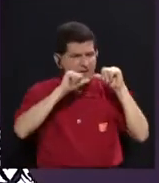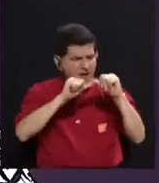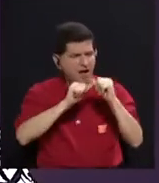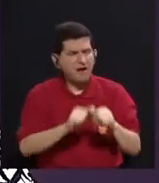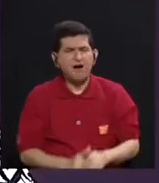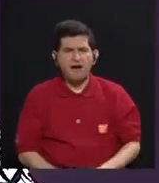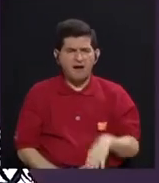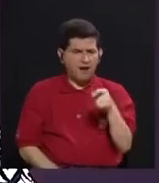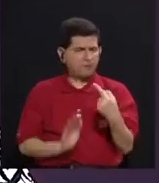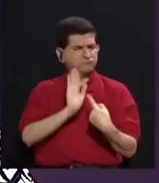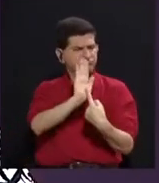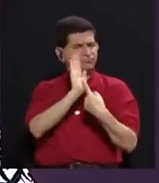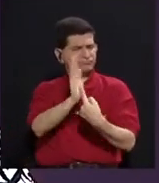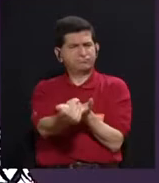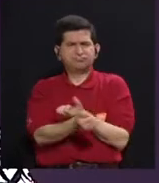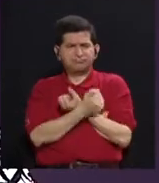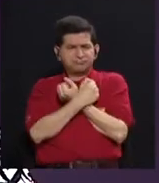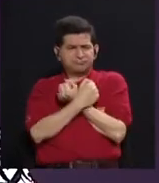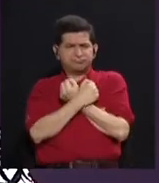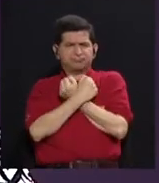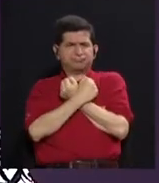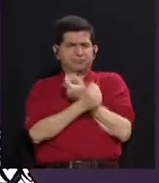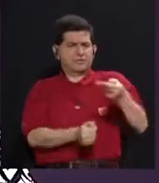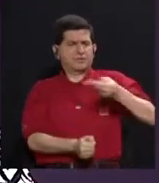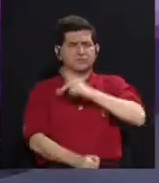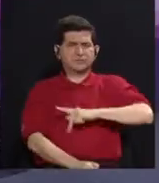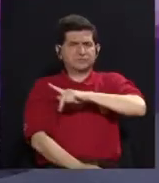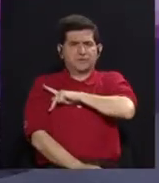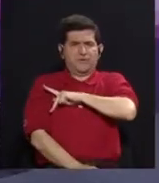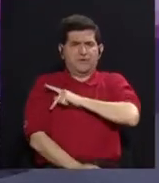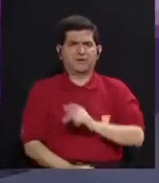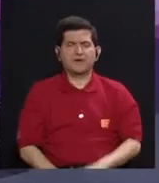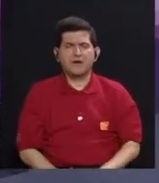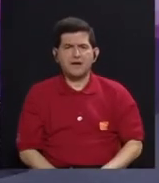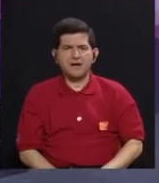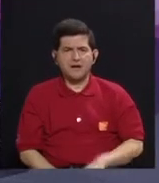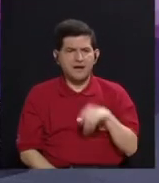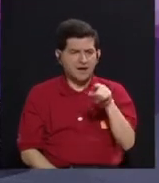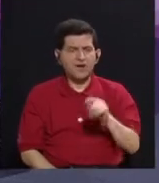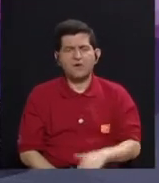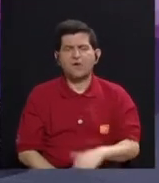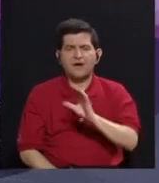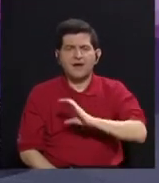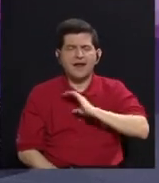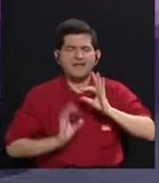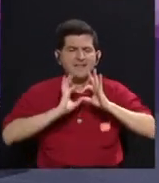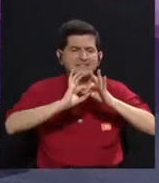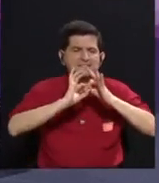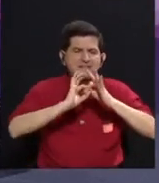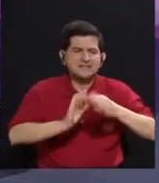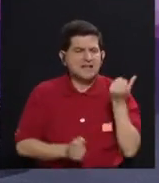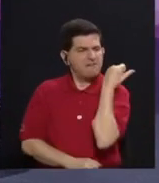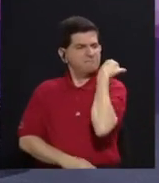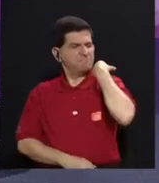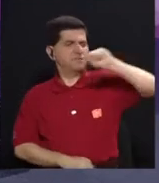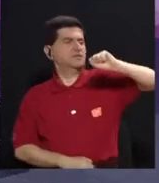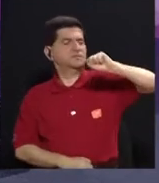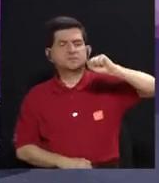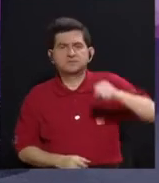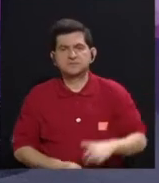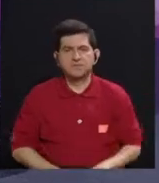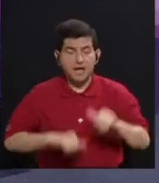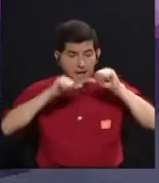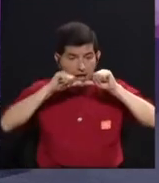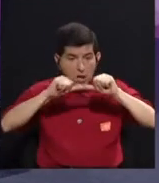exponiendo afectividades que tienen que ver con sus historias personales, con una sexualidad disidente que está en